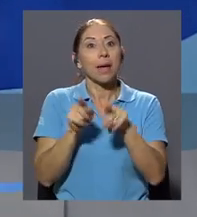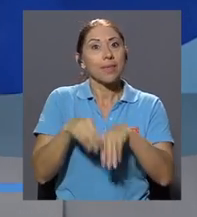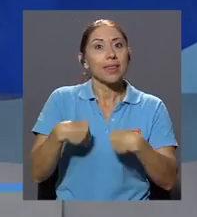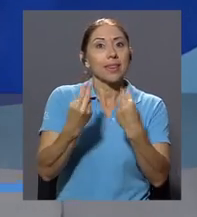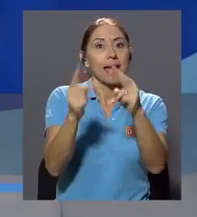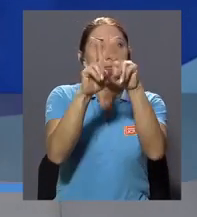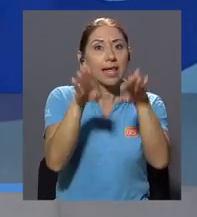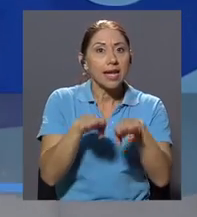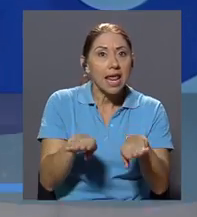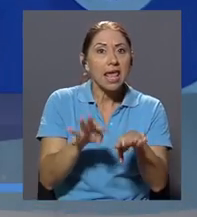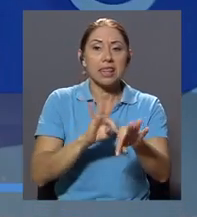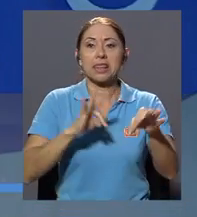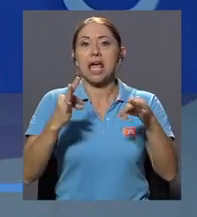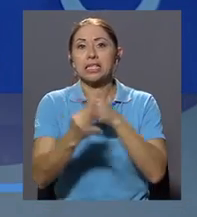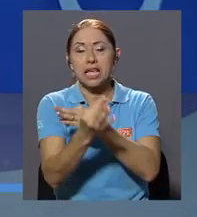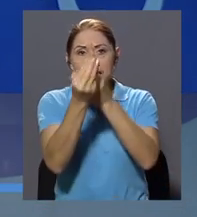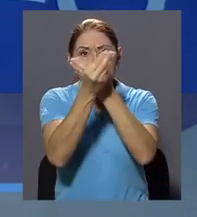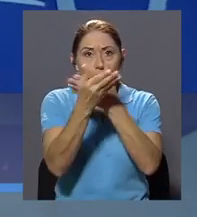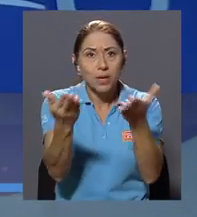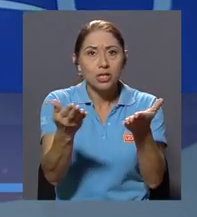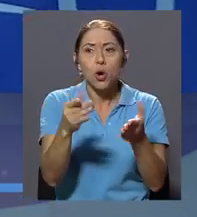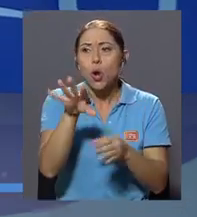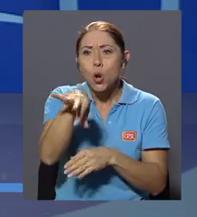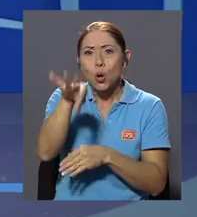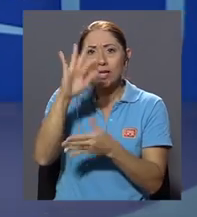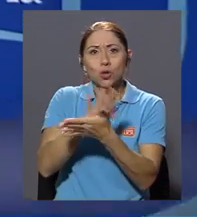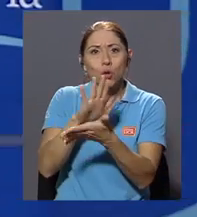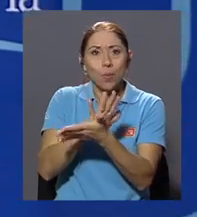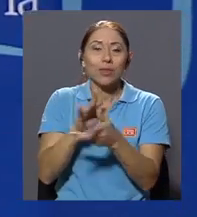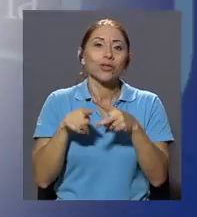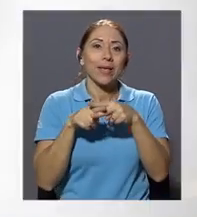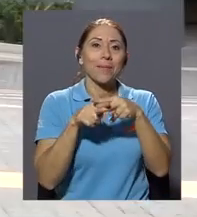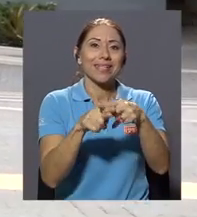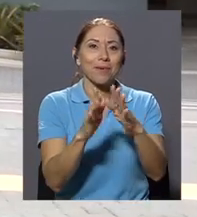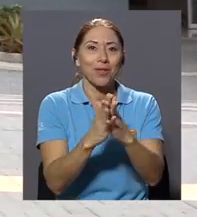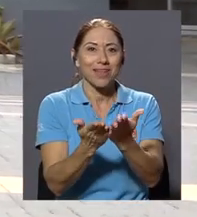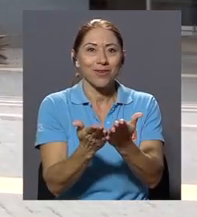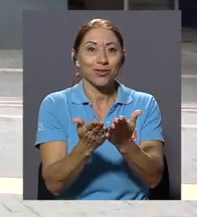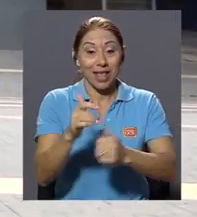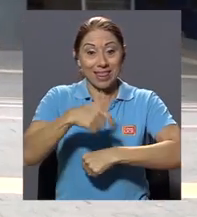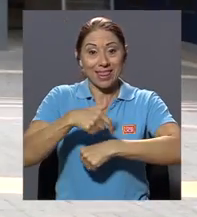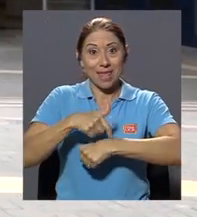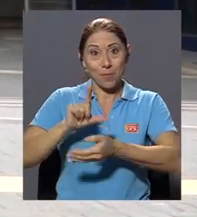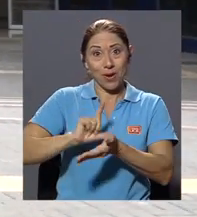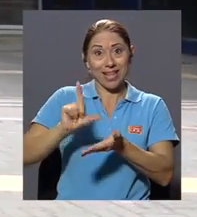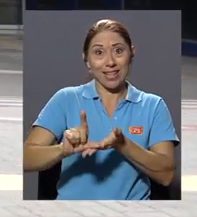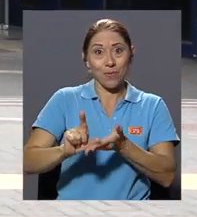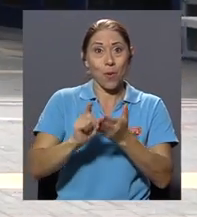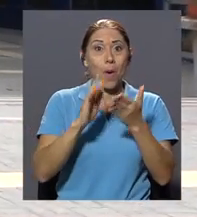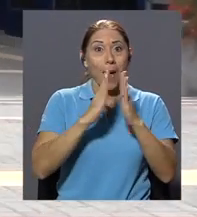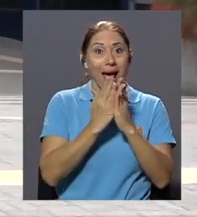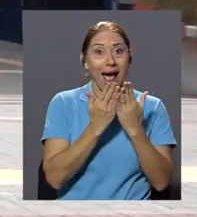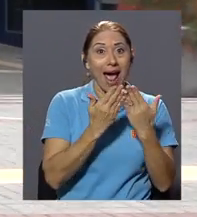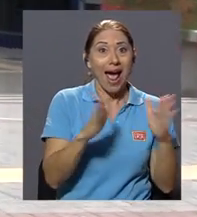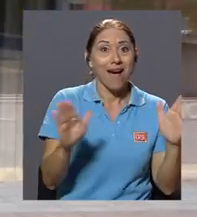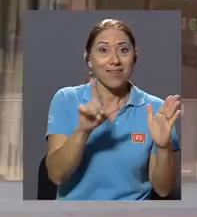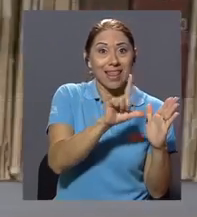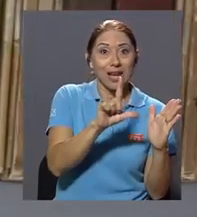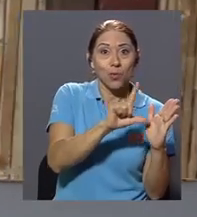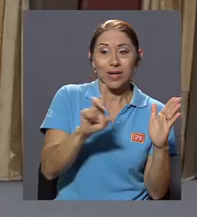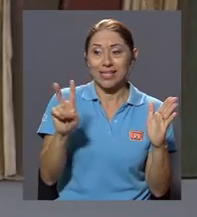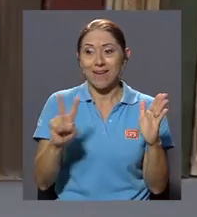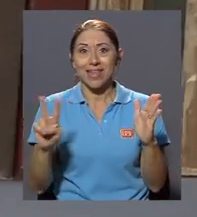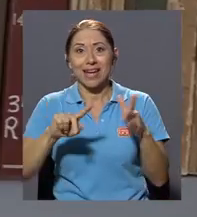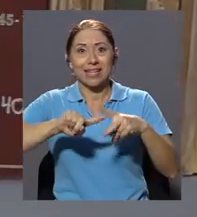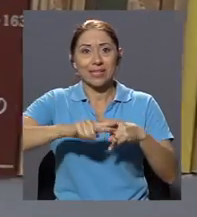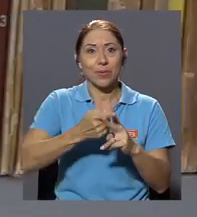Internet, talleres de formación de usuarios, localización de documentos y préstamo de libros. En el periodo lectivo, la biblioteca abre de lunes a viernes, desde las